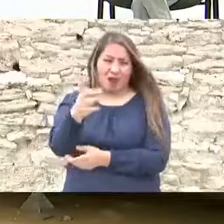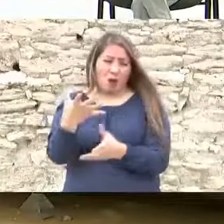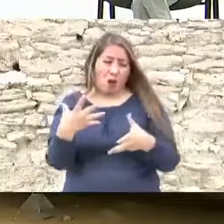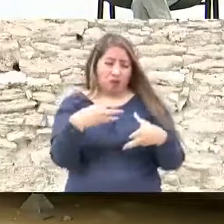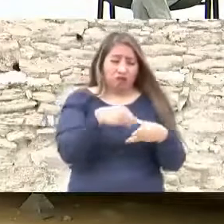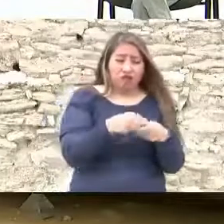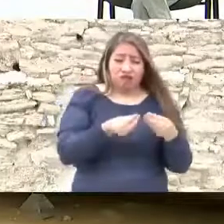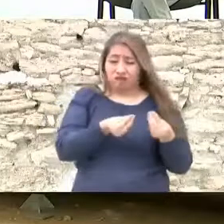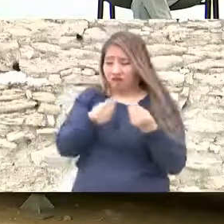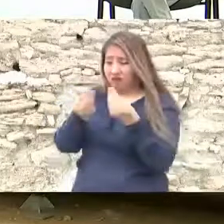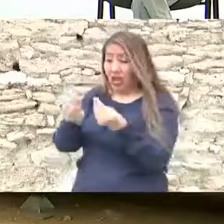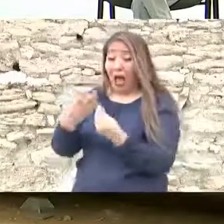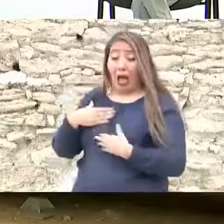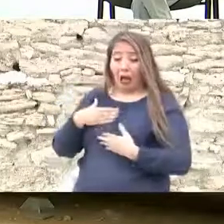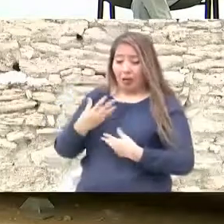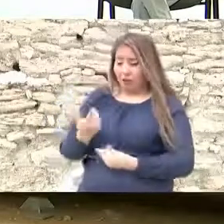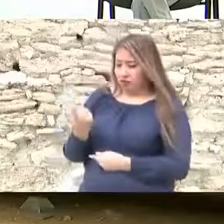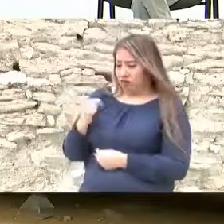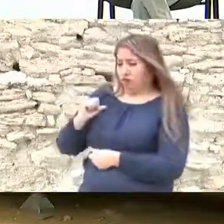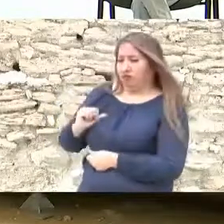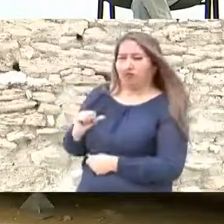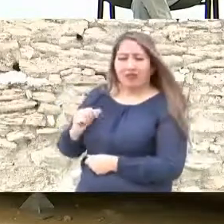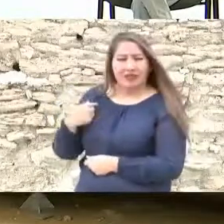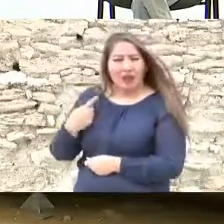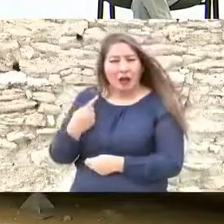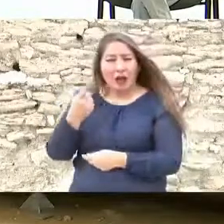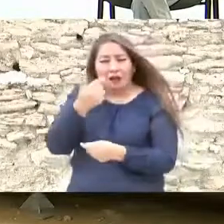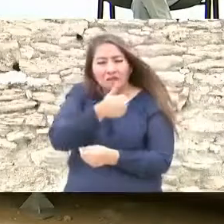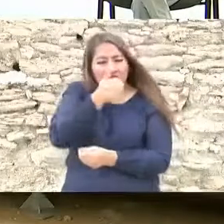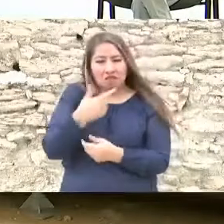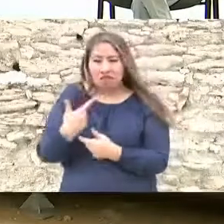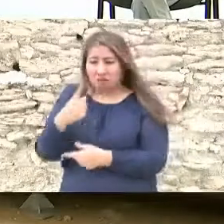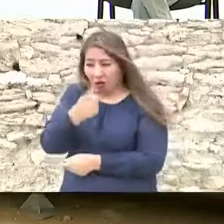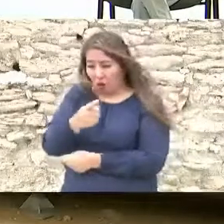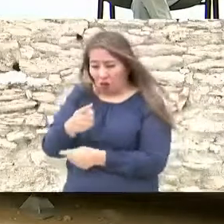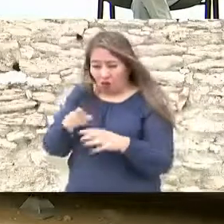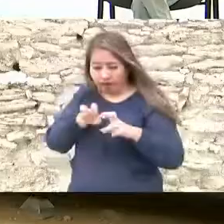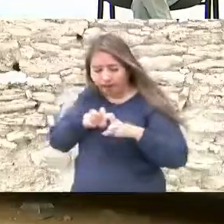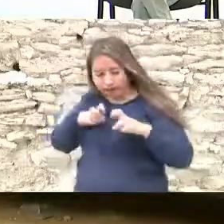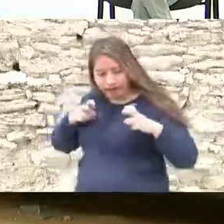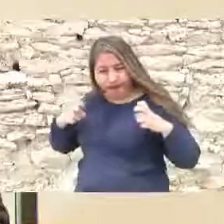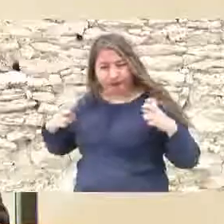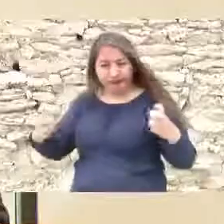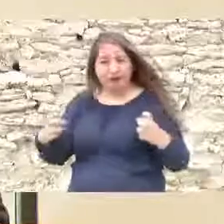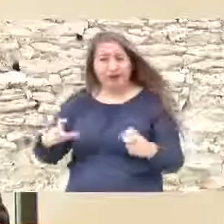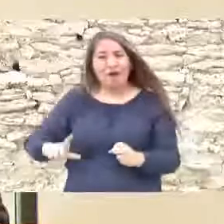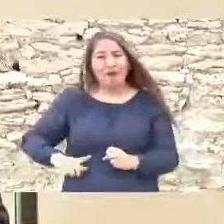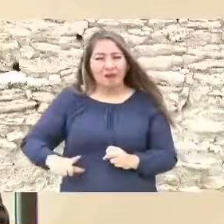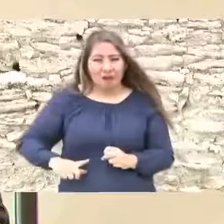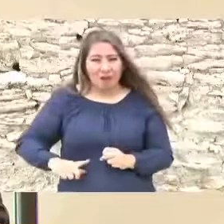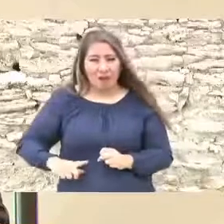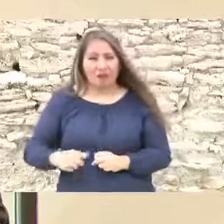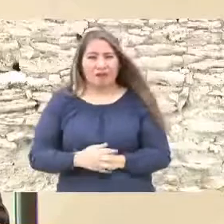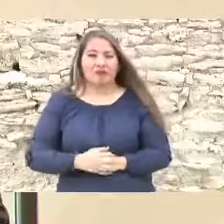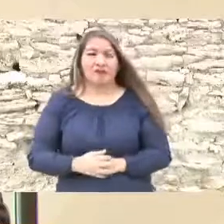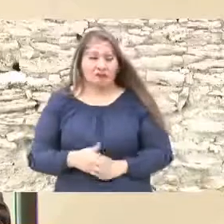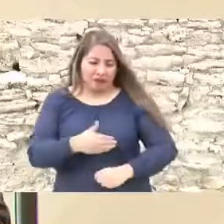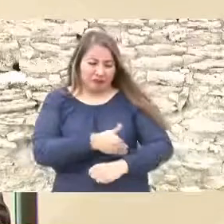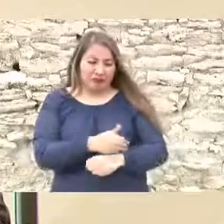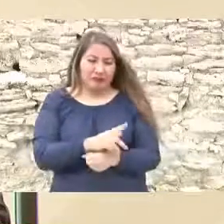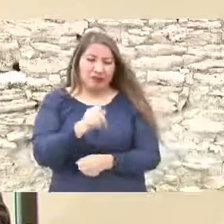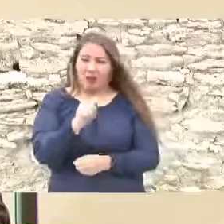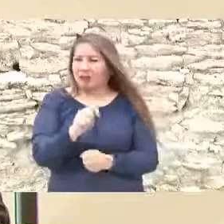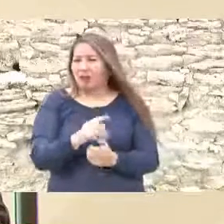instrucción de usted, señor presidente. Nos ha dado a cada uno de los que formamos parte del gobierno de la Cuarta Transformación